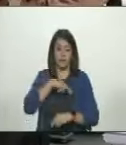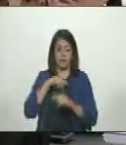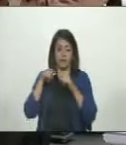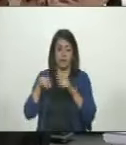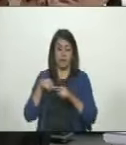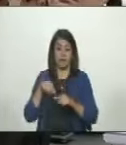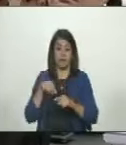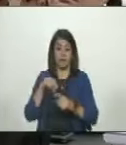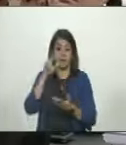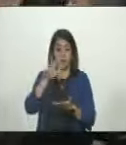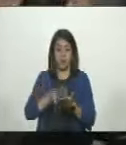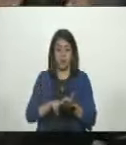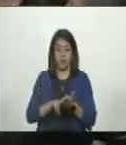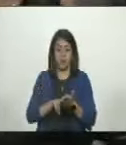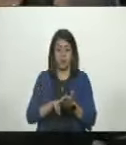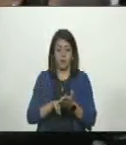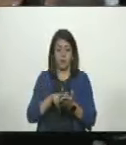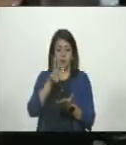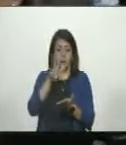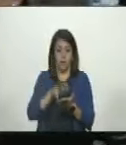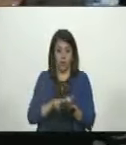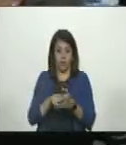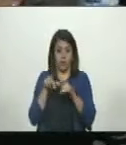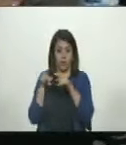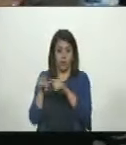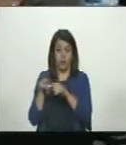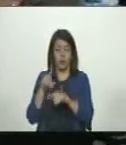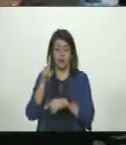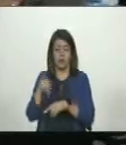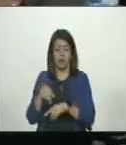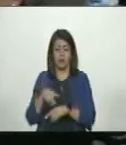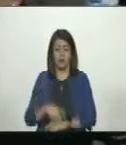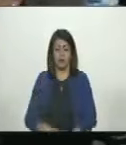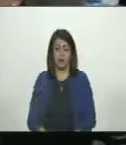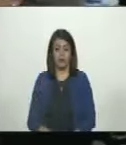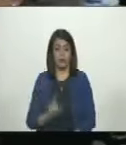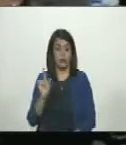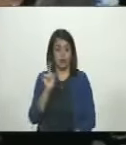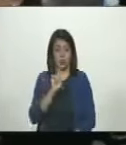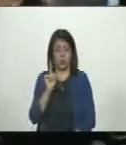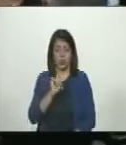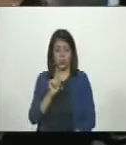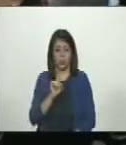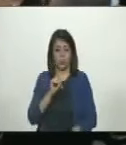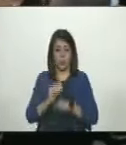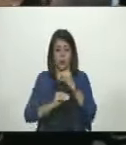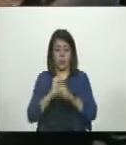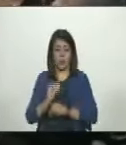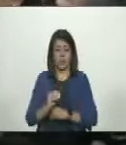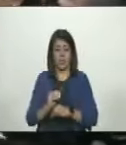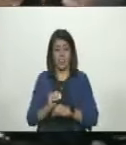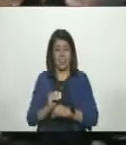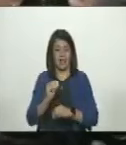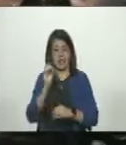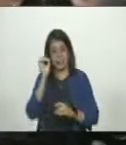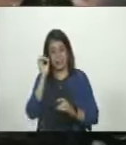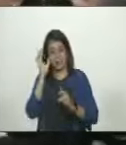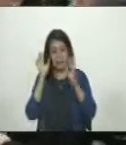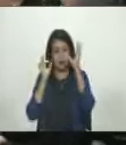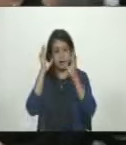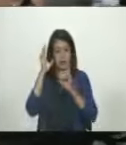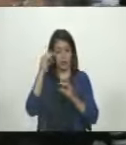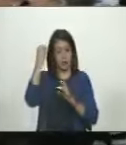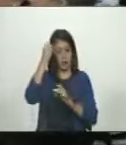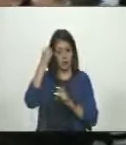a la hora de aprobar esto, pero no solamente aprobar esto, sino, por otra parte, no generar matrices de